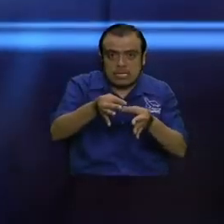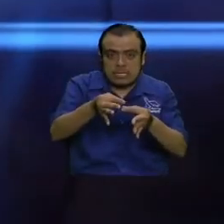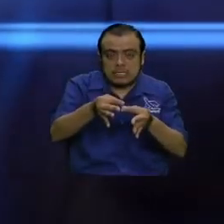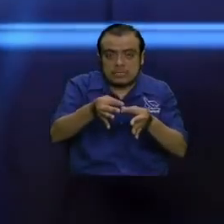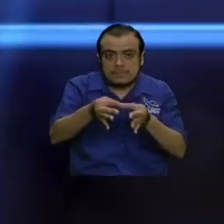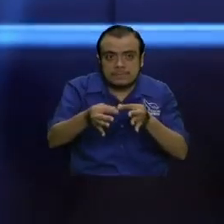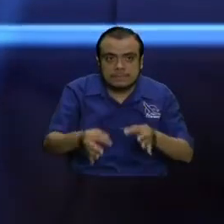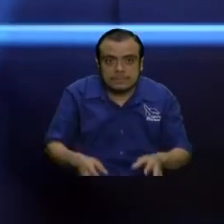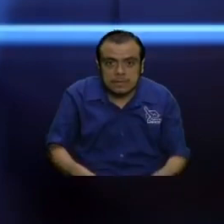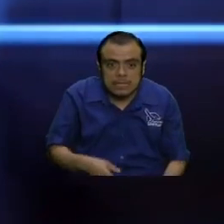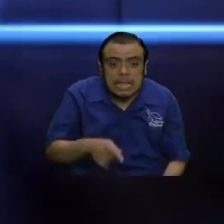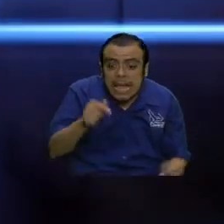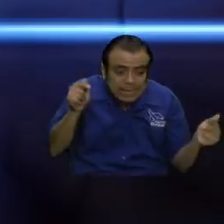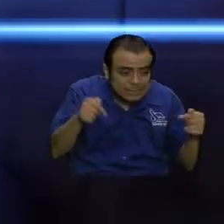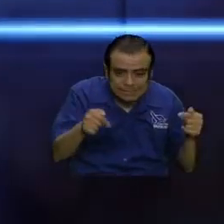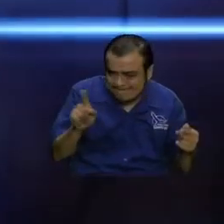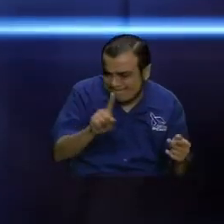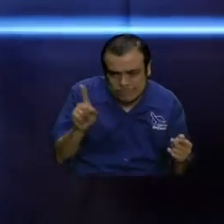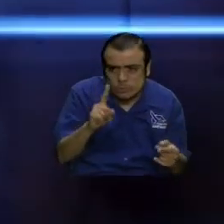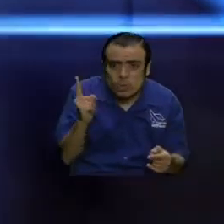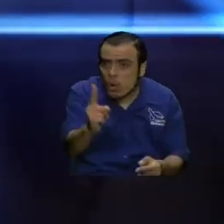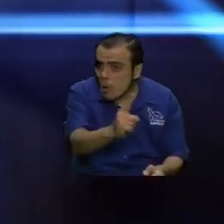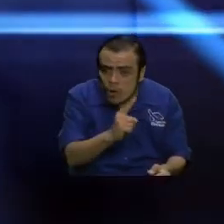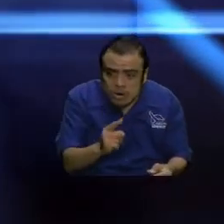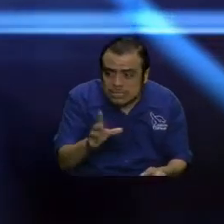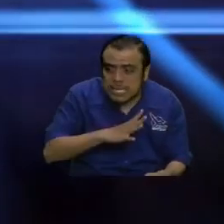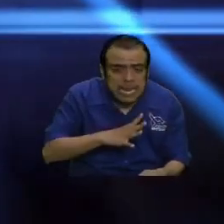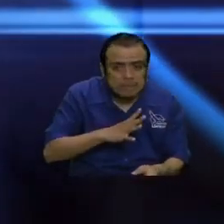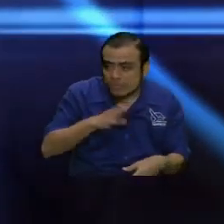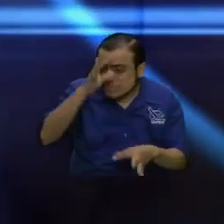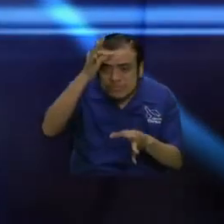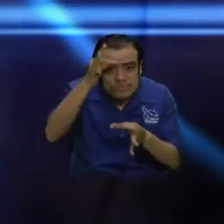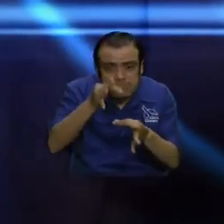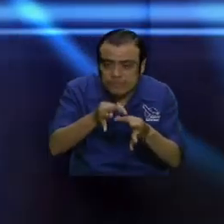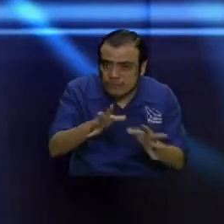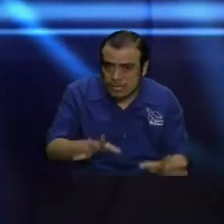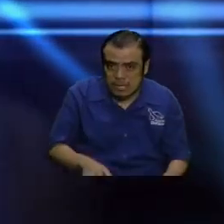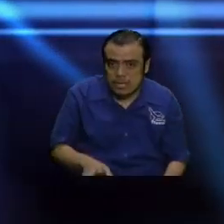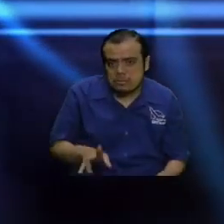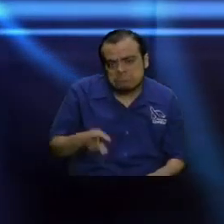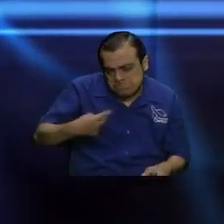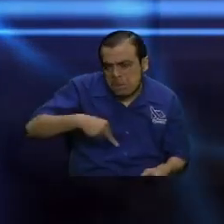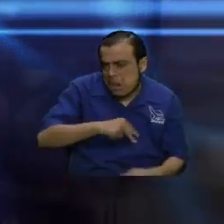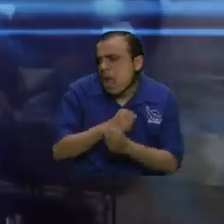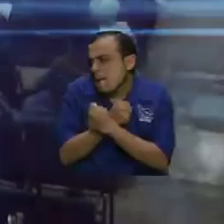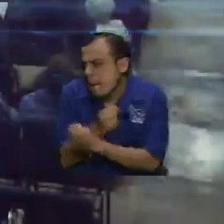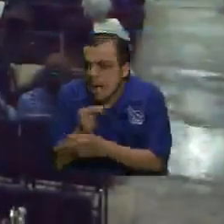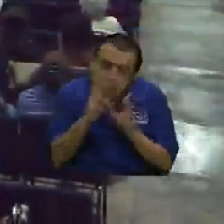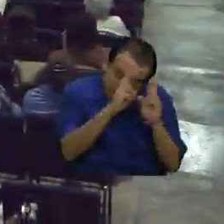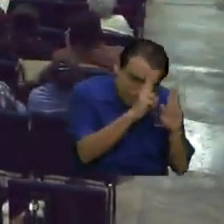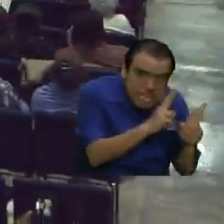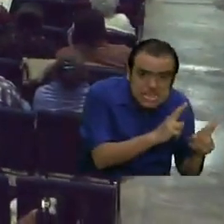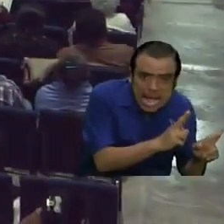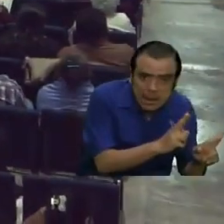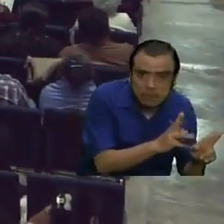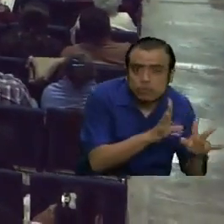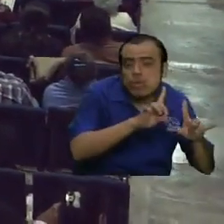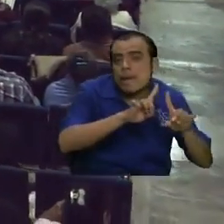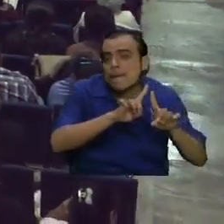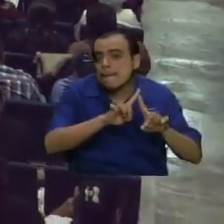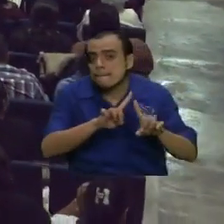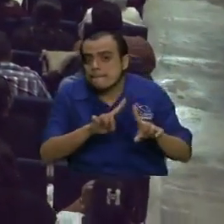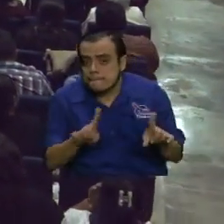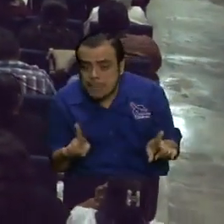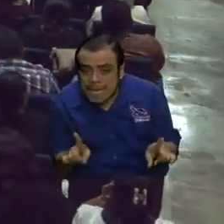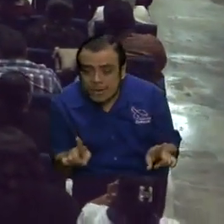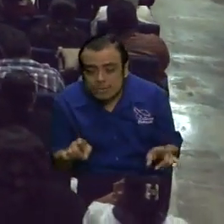Ni siquiera aquí, hermano. Yo le aseguro que nosotros nos amamos, nos respetamos y todo, pero hay cosas que